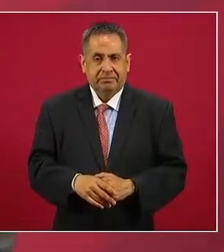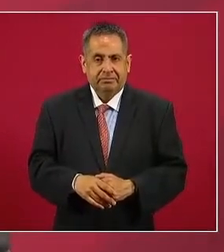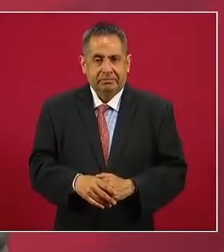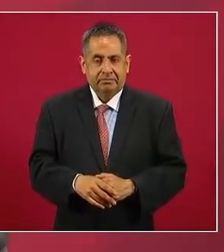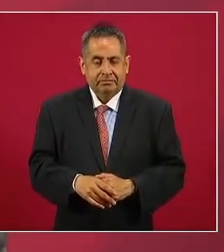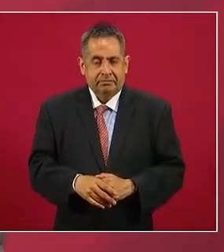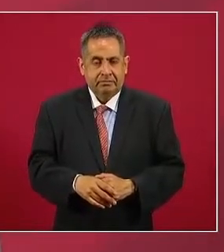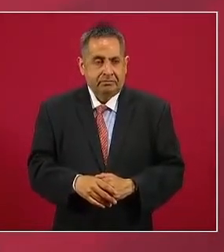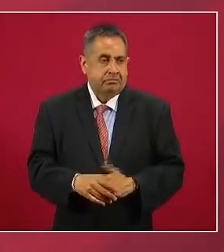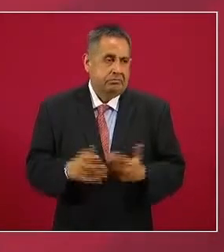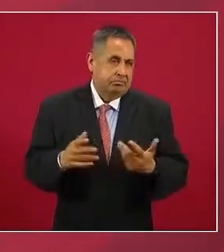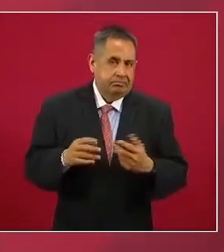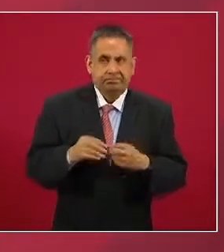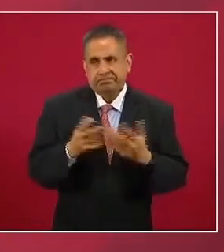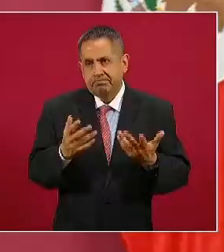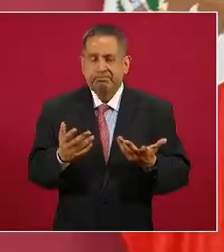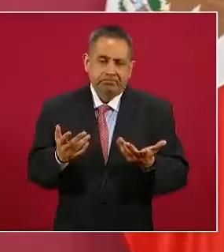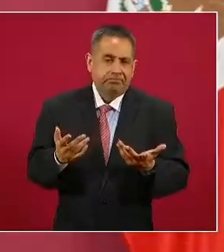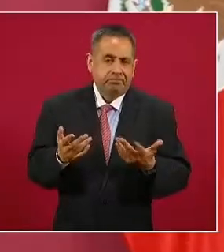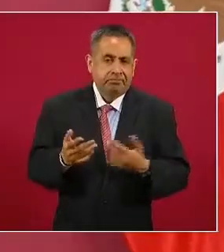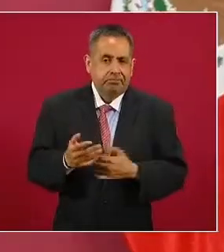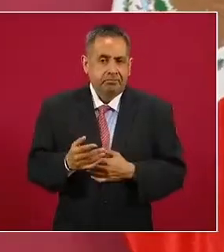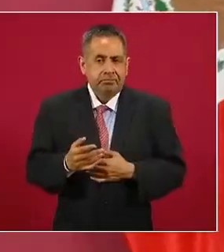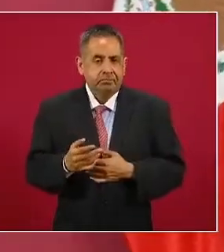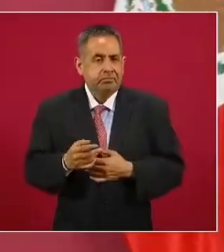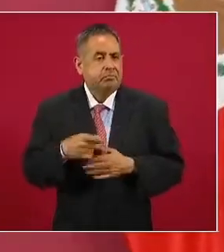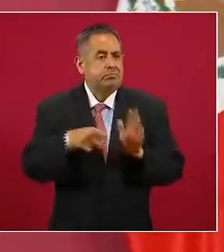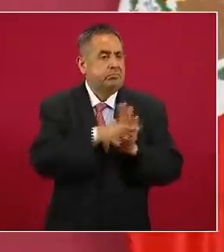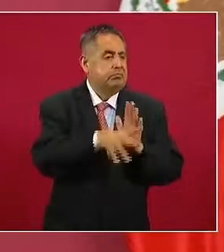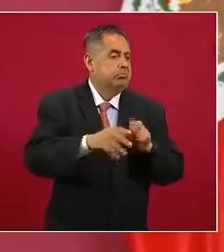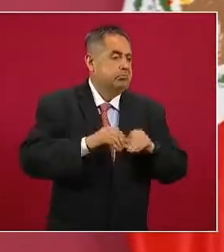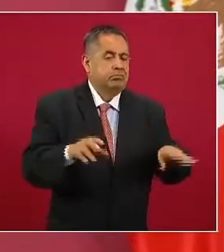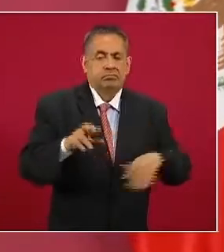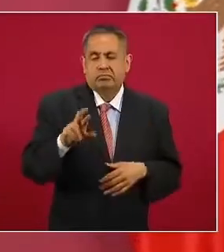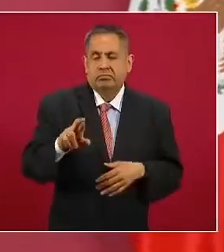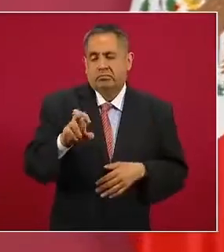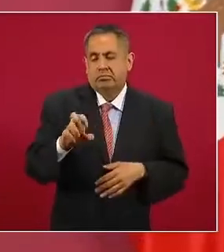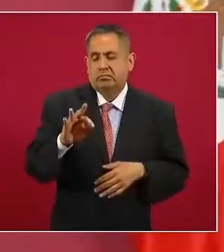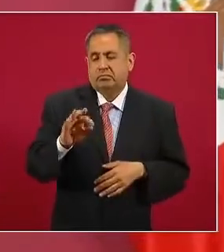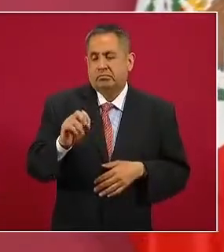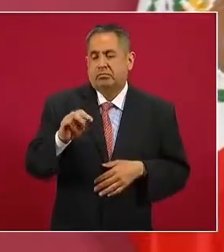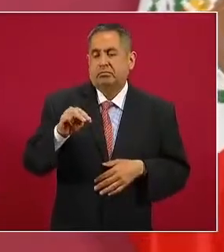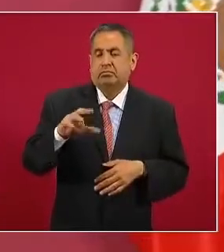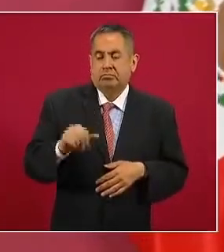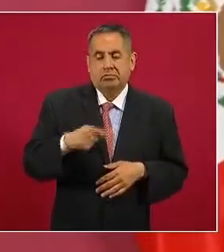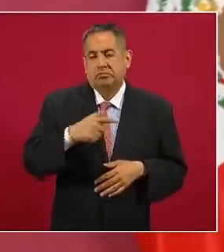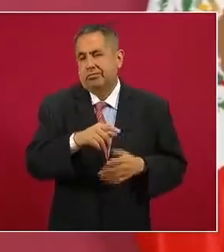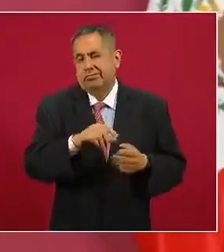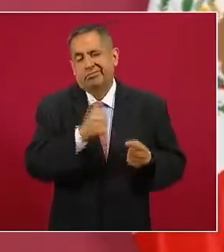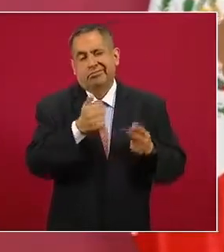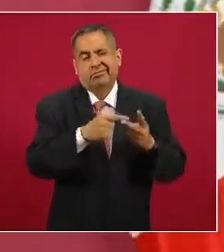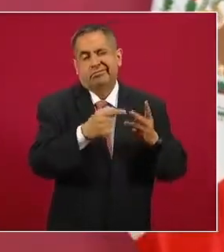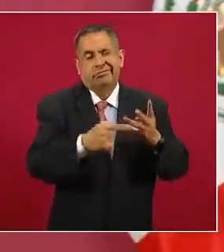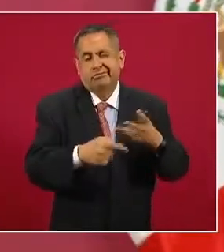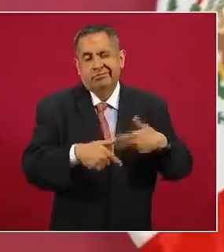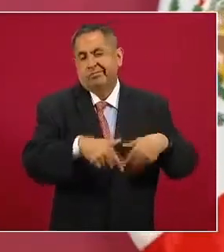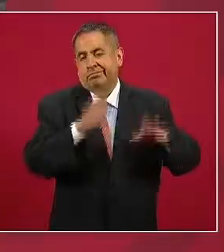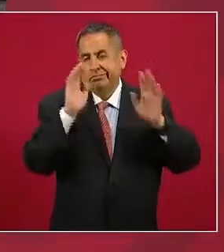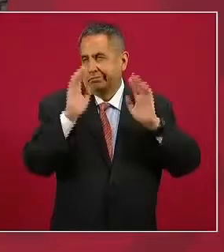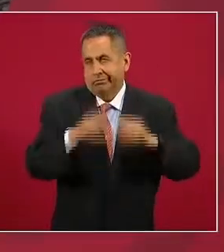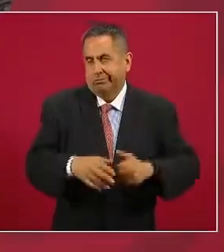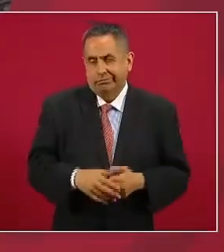claro que aquí en el reforma y otros programas pues